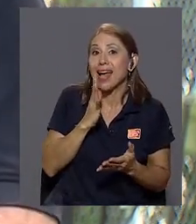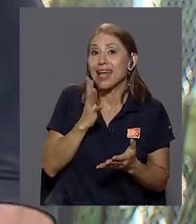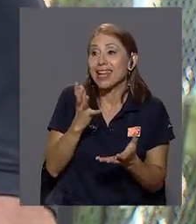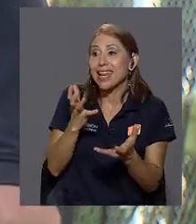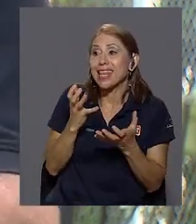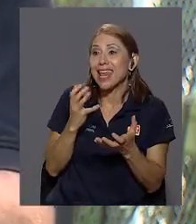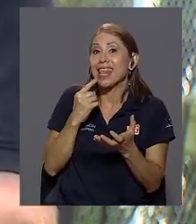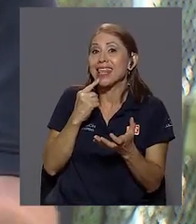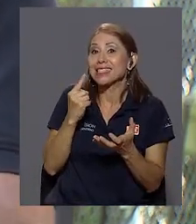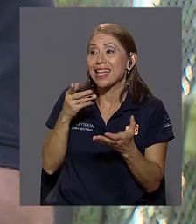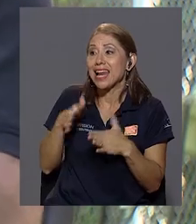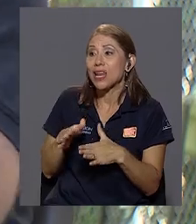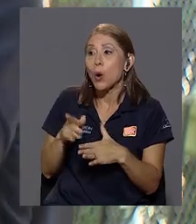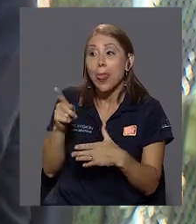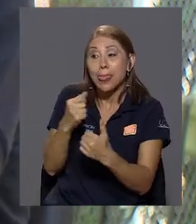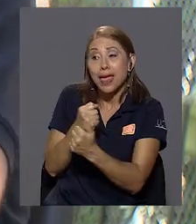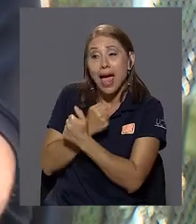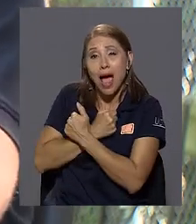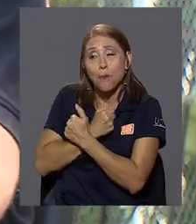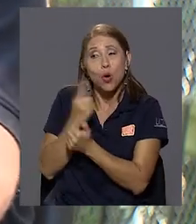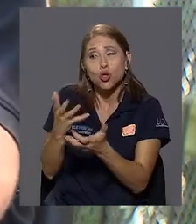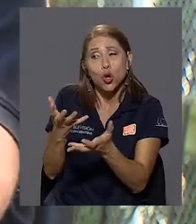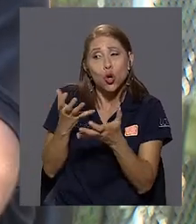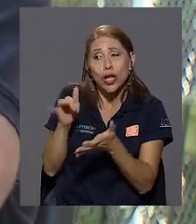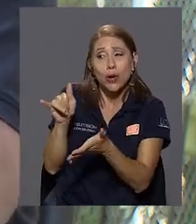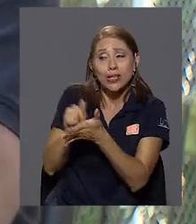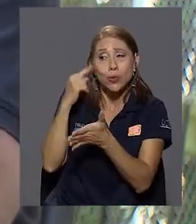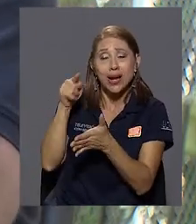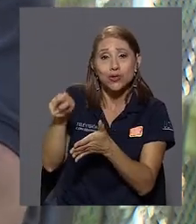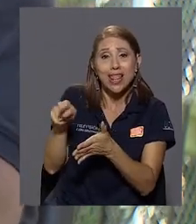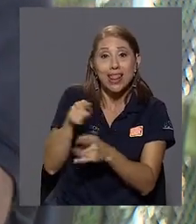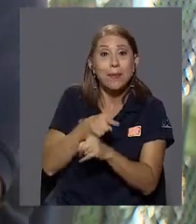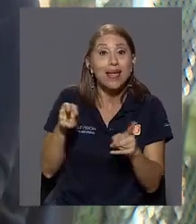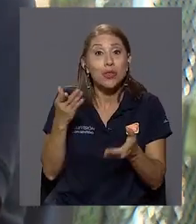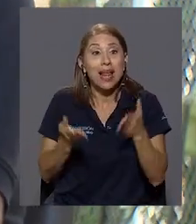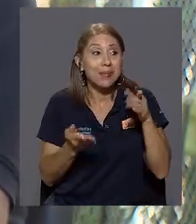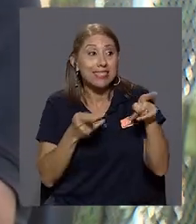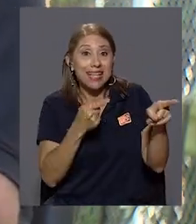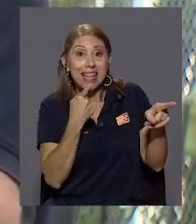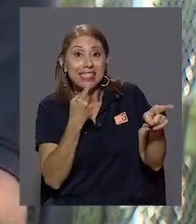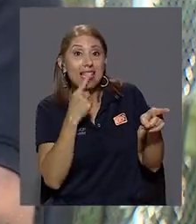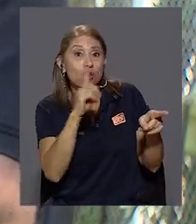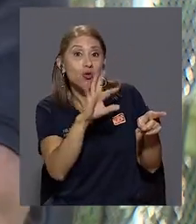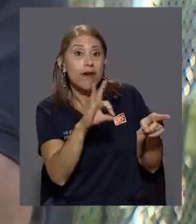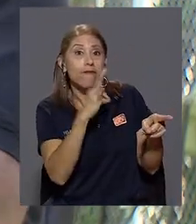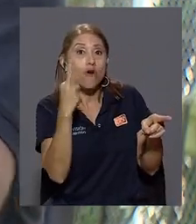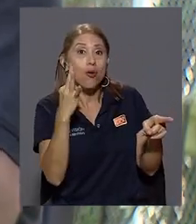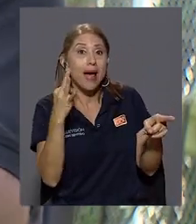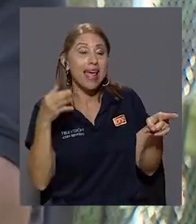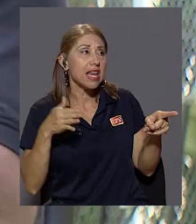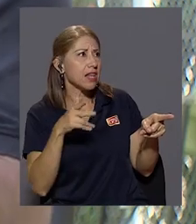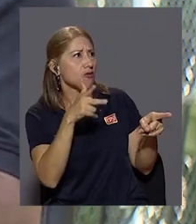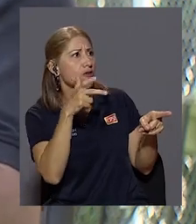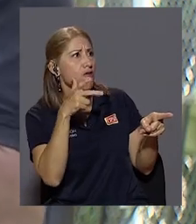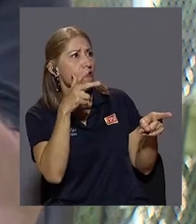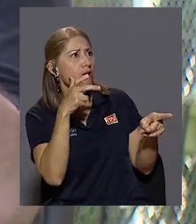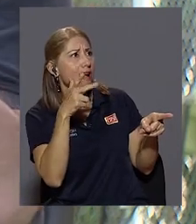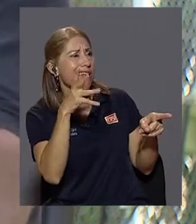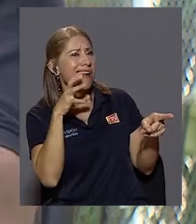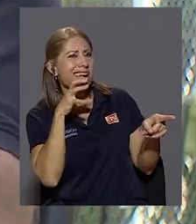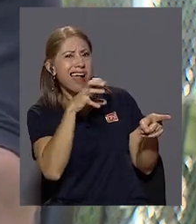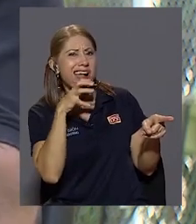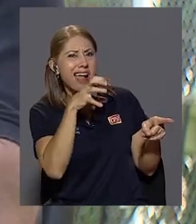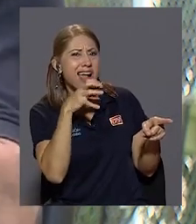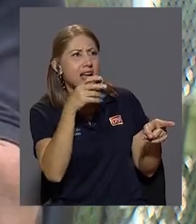decirle a su hijo, te amo y no quiero esto para usted, pero tal vez la manera como se lo está diciendo, el hijo lo que está escuchando son